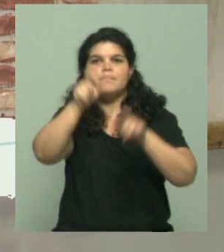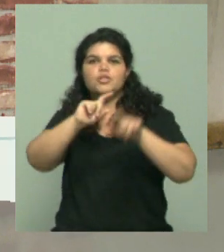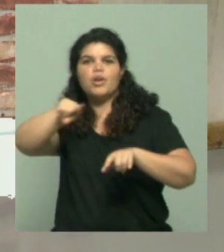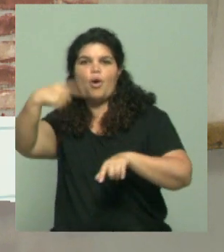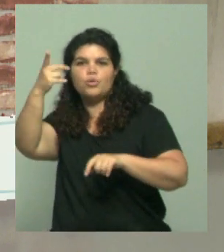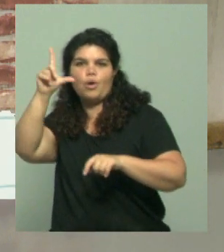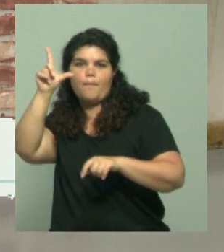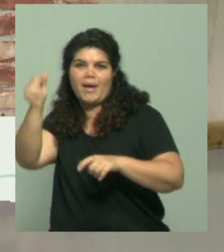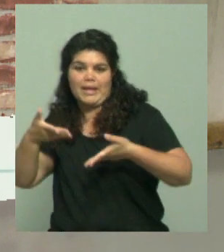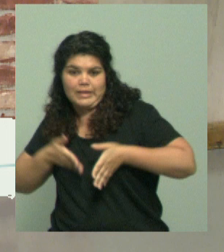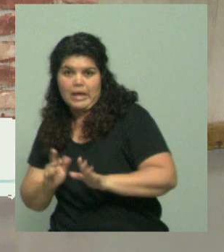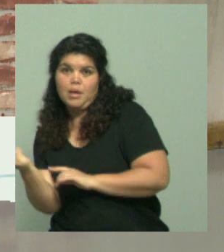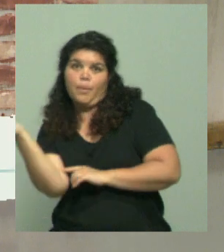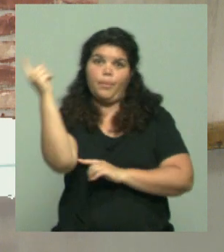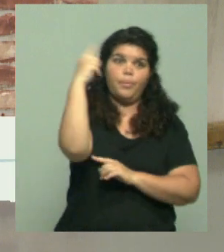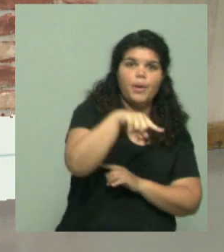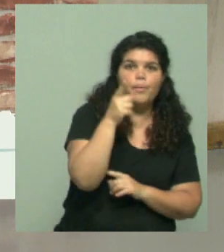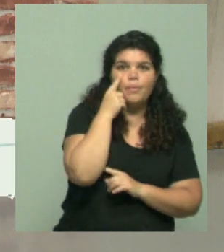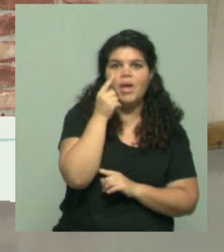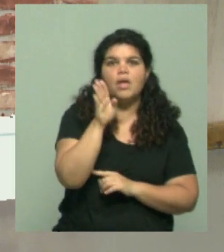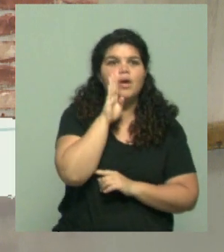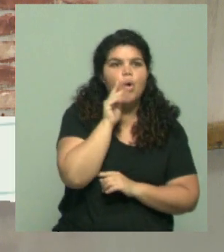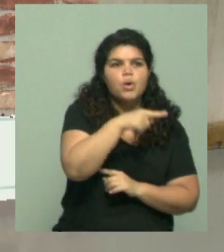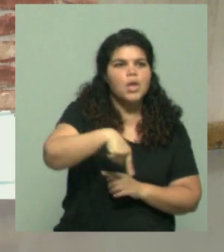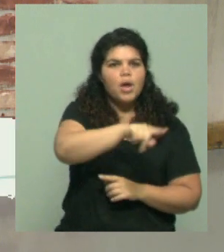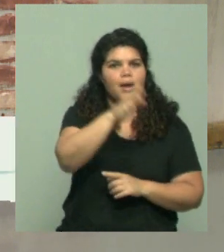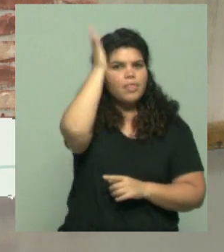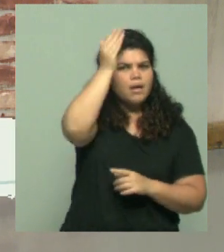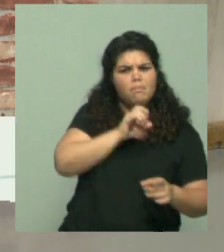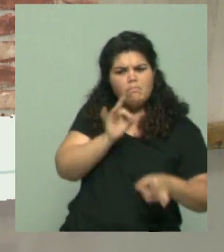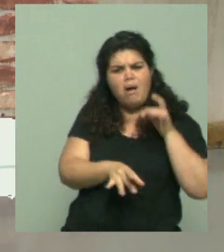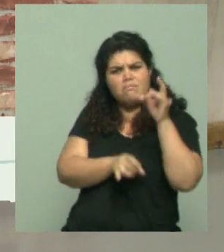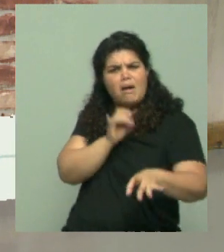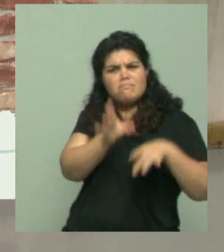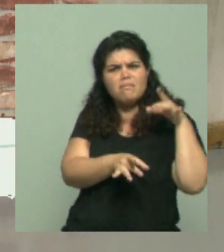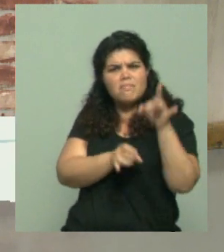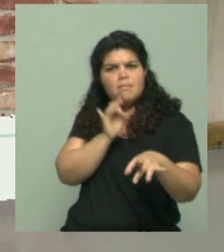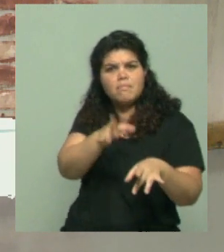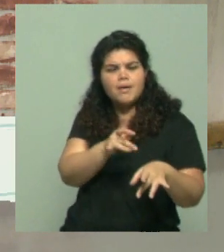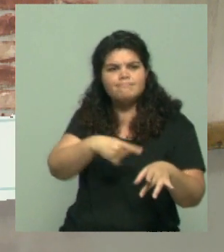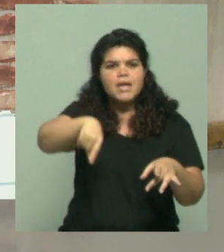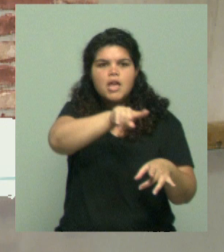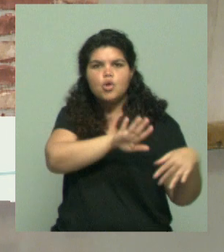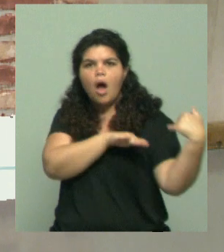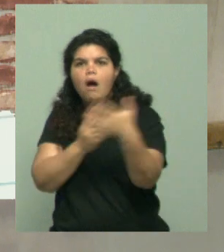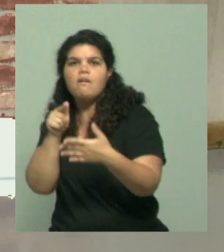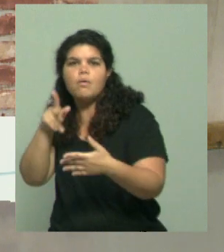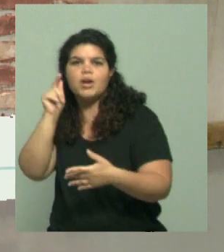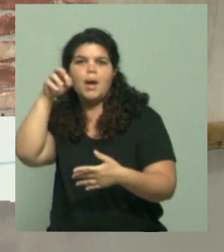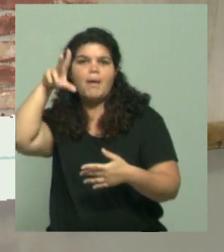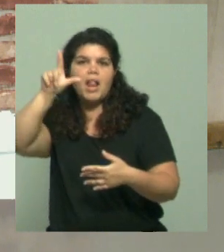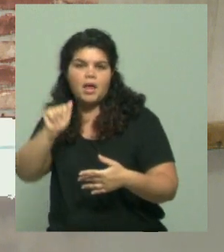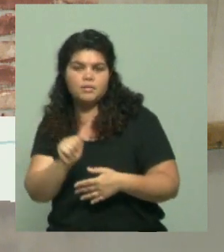él la percepción que tiene de los inmigrantes en Estados Unidos. Entonces, ¿qué tanto peso tiene eso? Y también, por ejemplo, Schwarzenegger, que fue